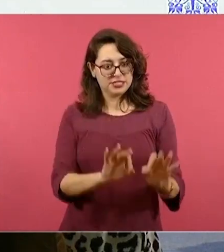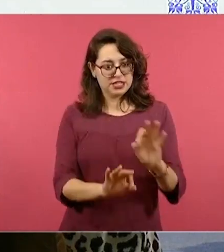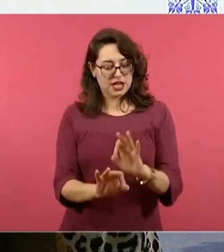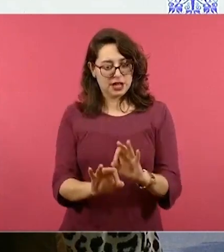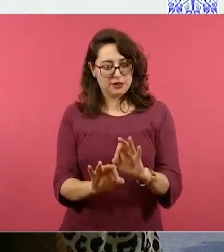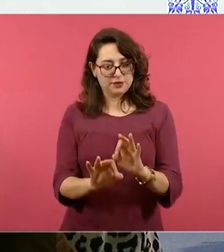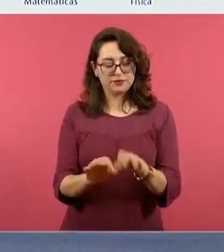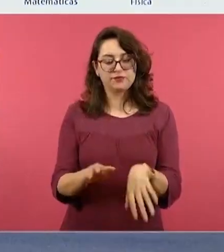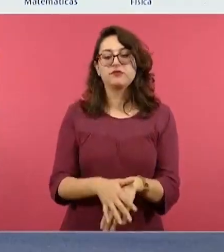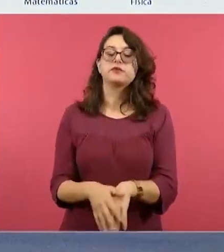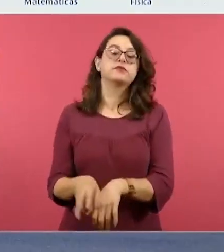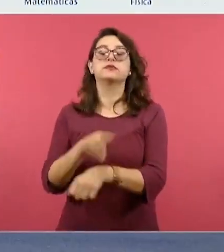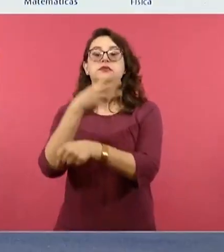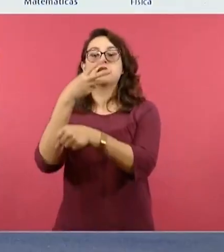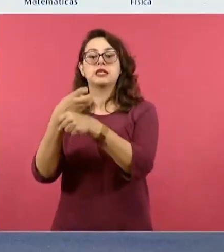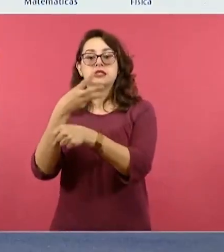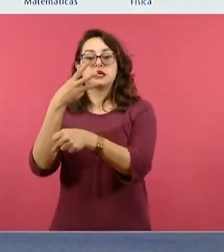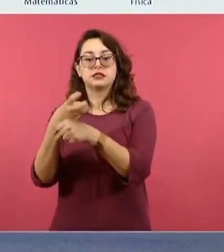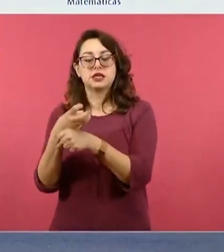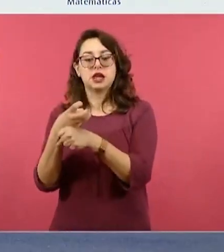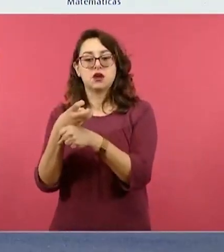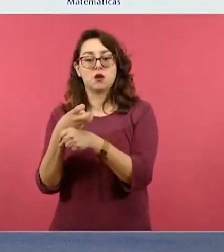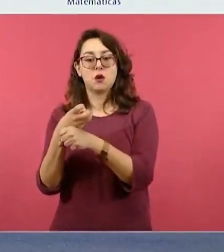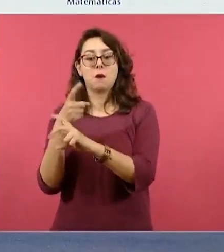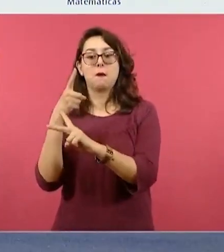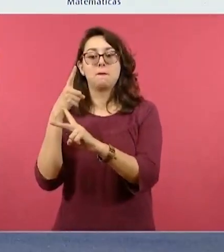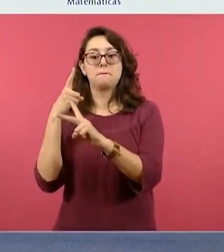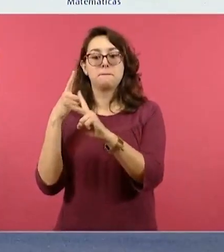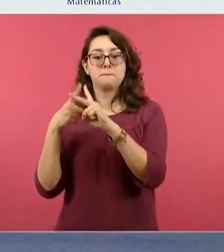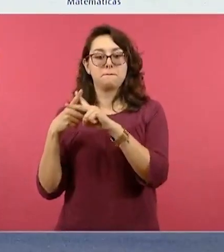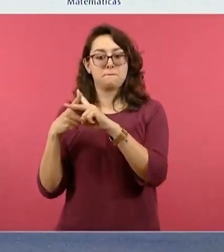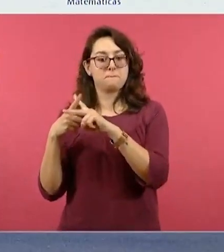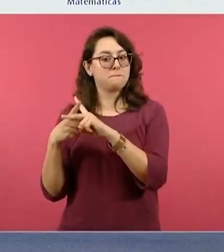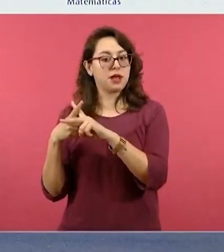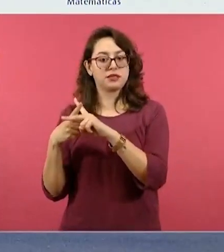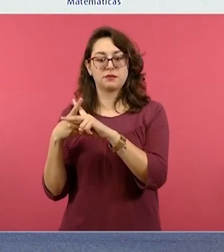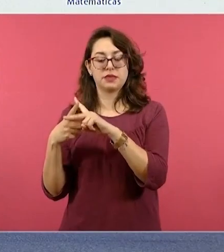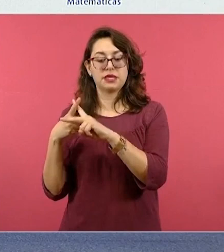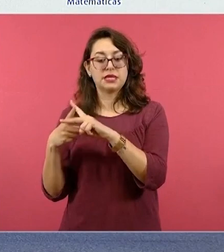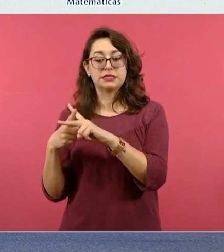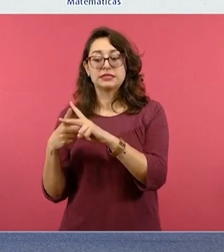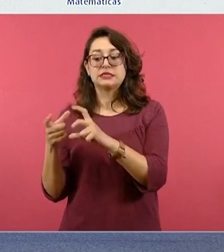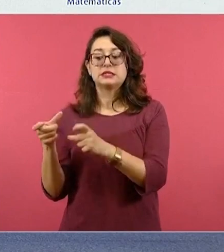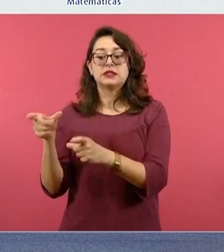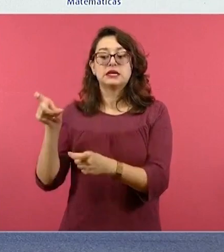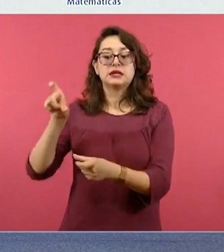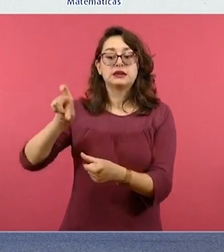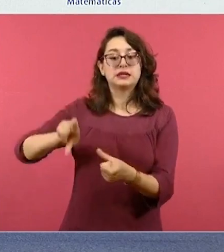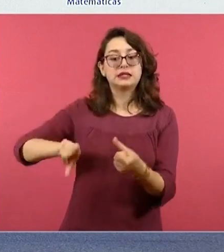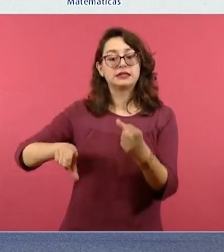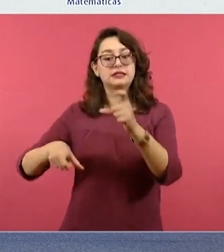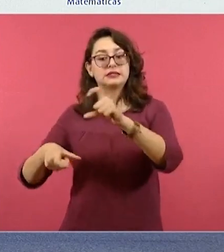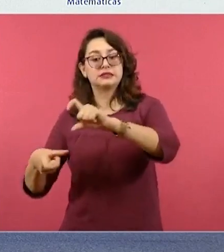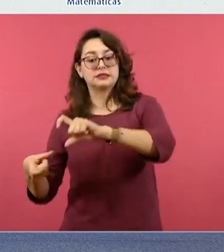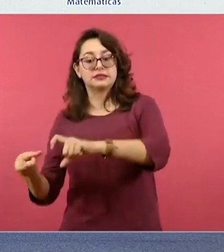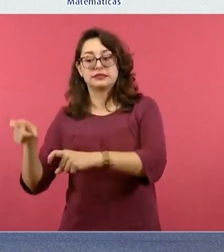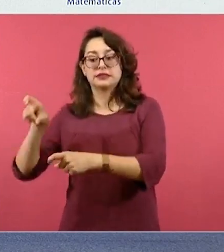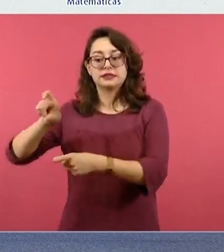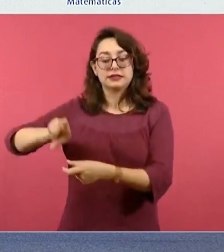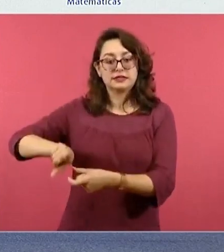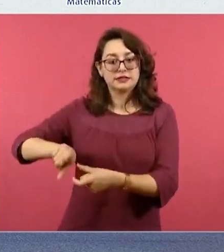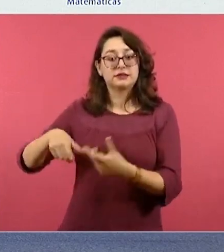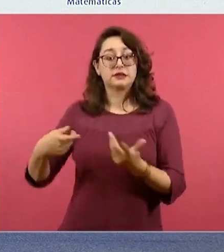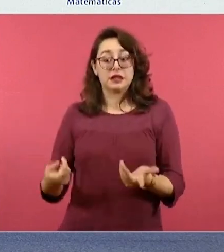Y para el tercer grado, la siguiente. Se sigue manteniendo matemáticas. Reitero, las matemáticas son